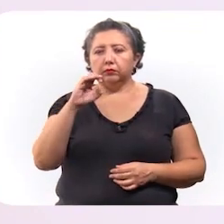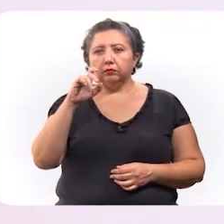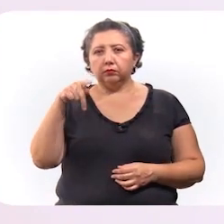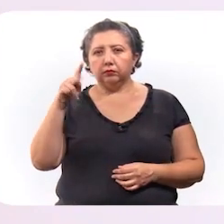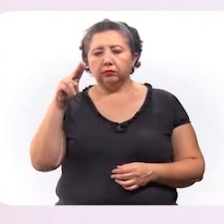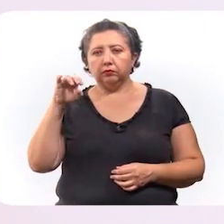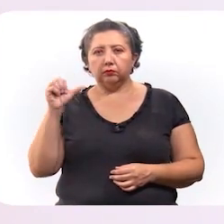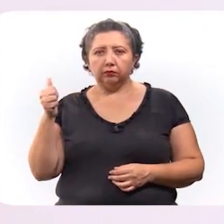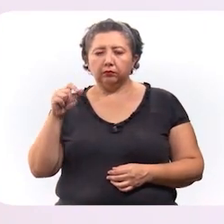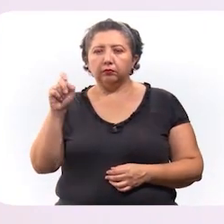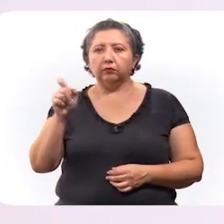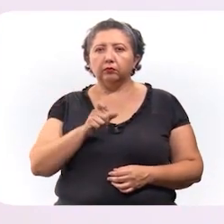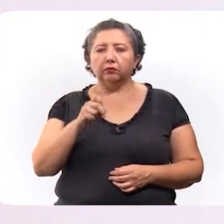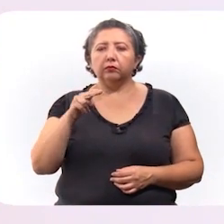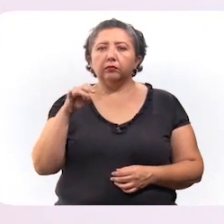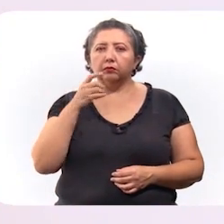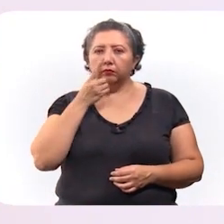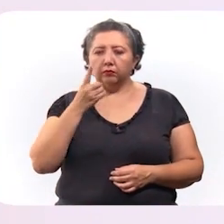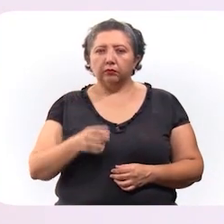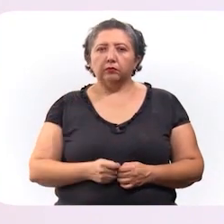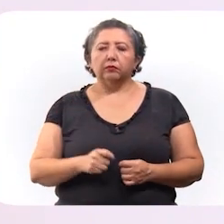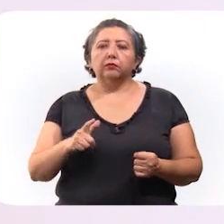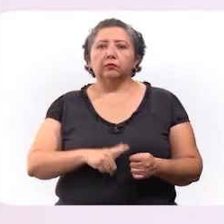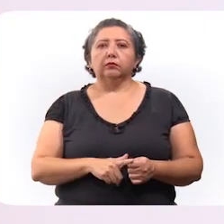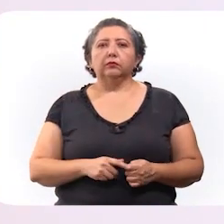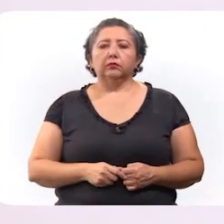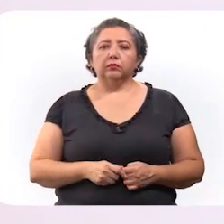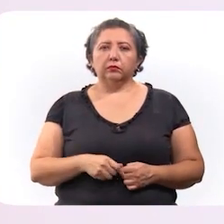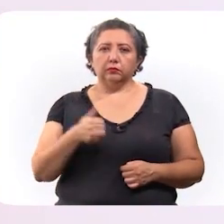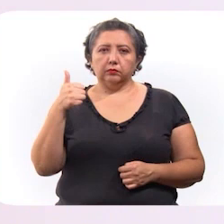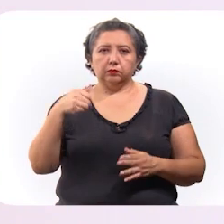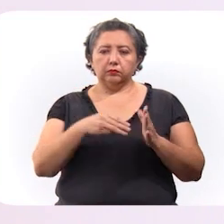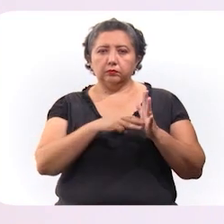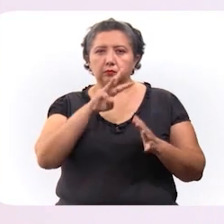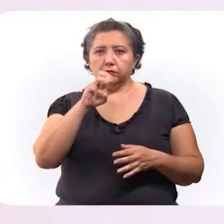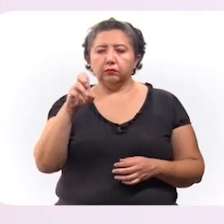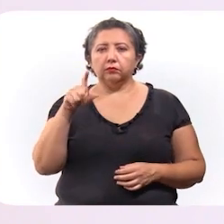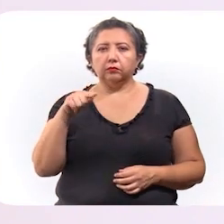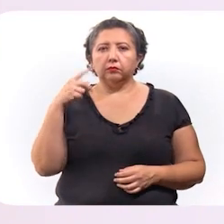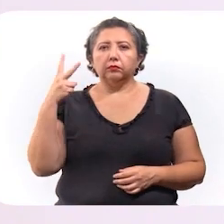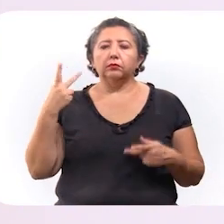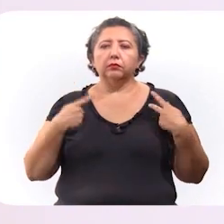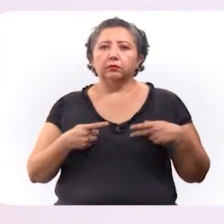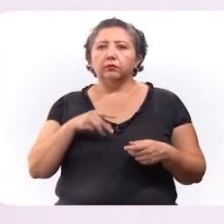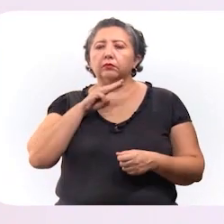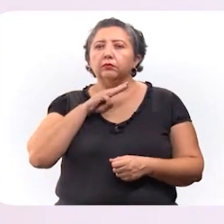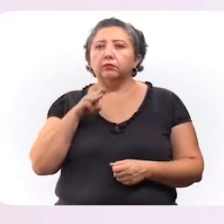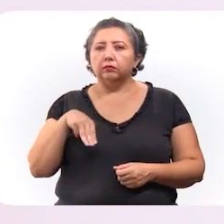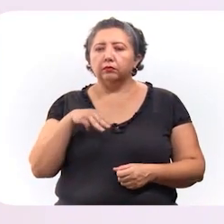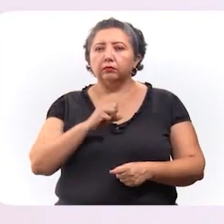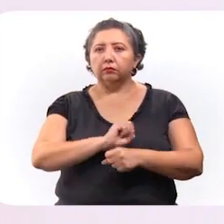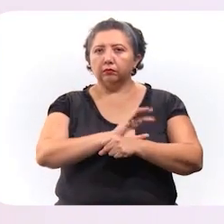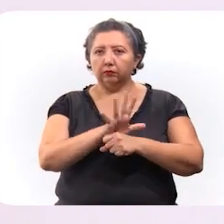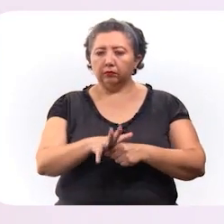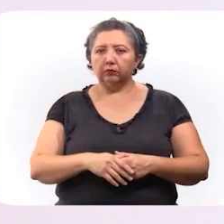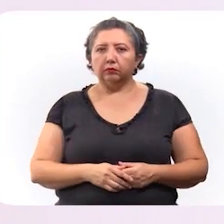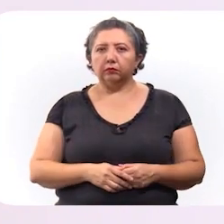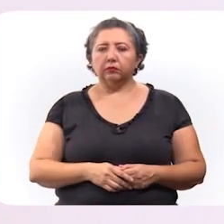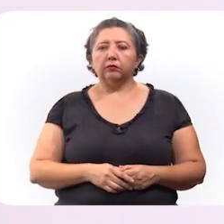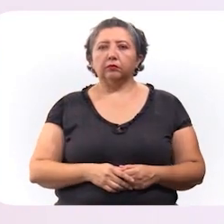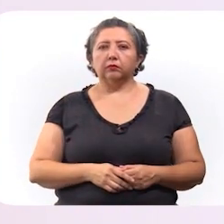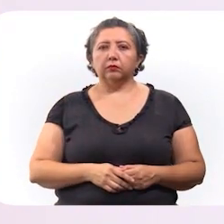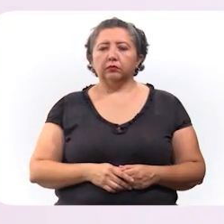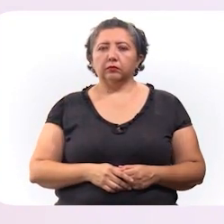Calquini y una en Oshkouskab. En total, son 6,372 las personas fallecidas a causa del coronavirus.